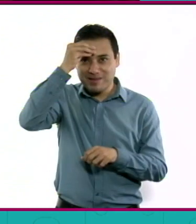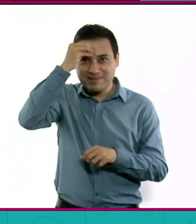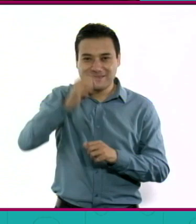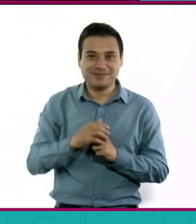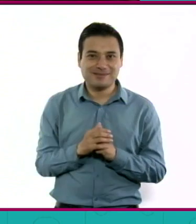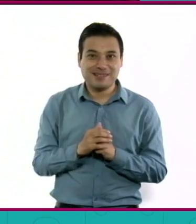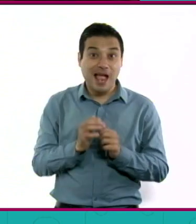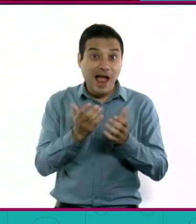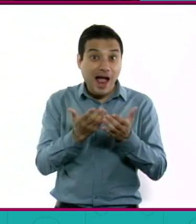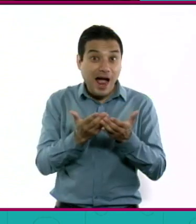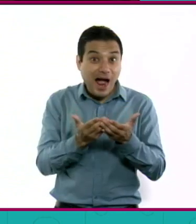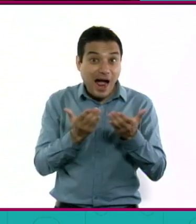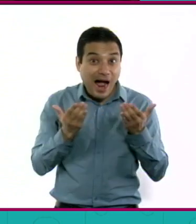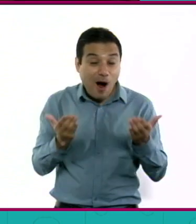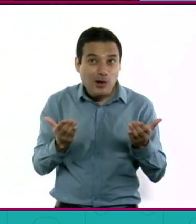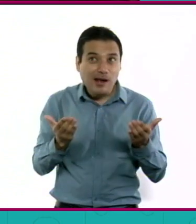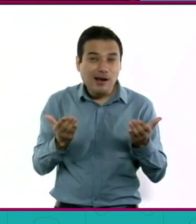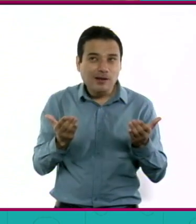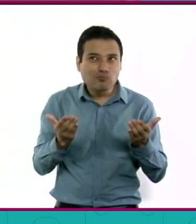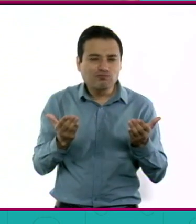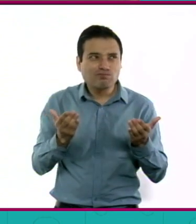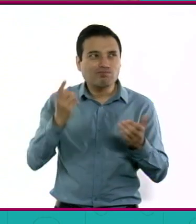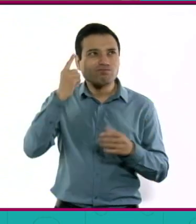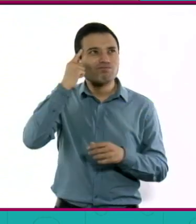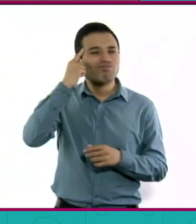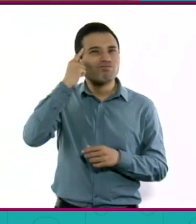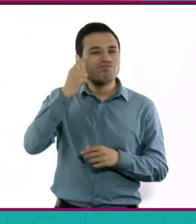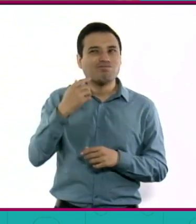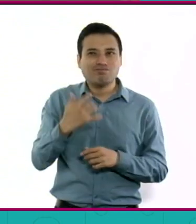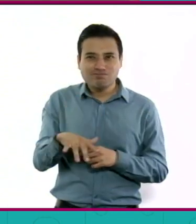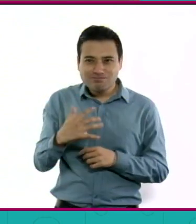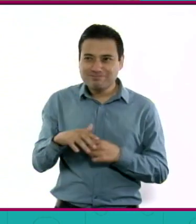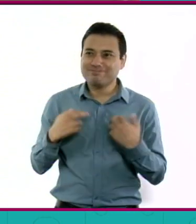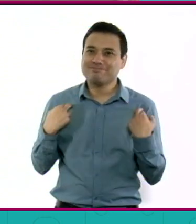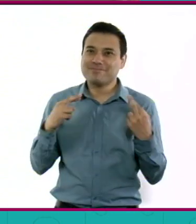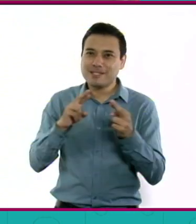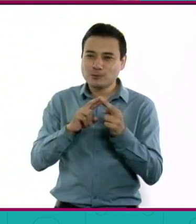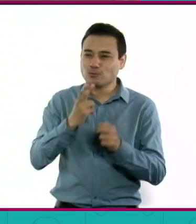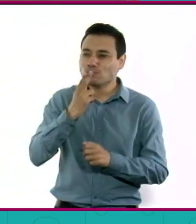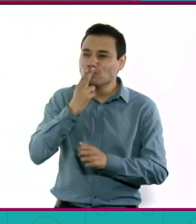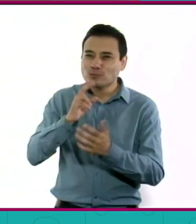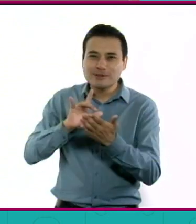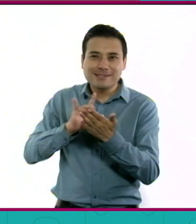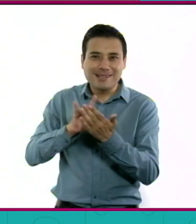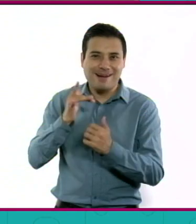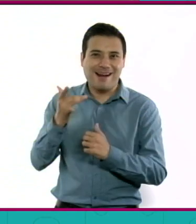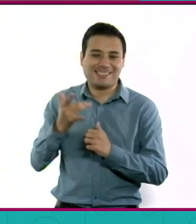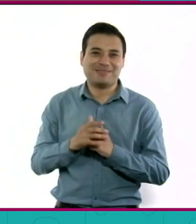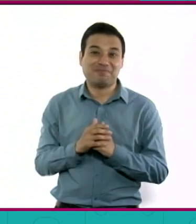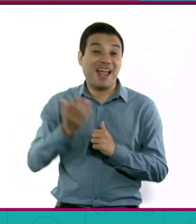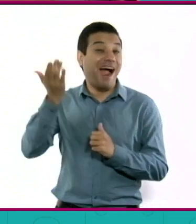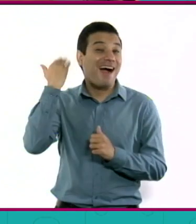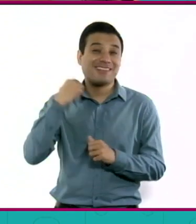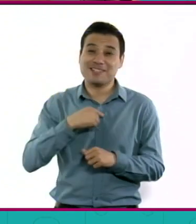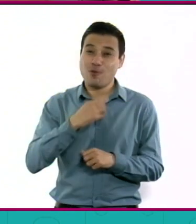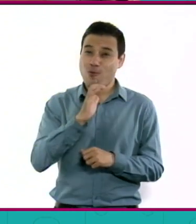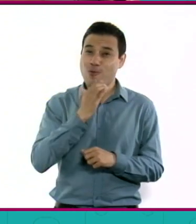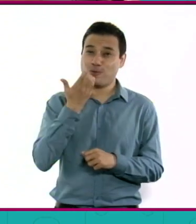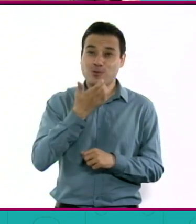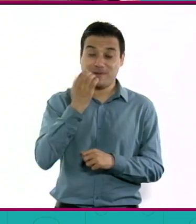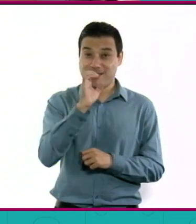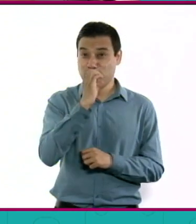después, veo que es gracias a ellos. Y nosotros, igual que ustedes, nos formábamos para poder entrar a la escuela,